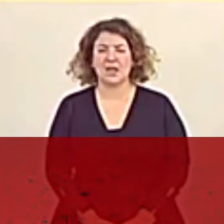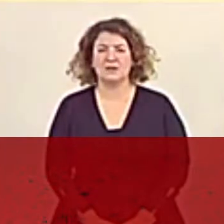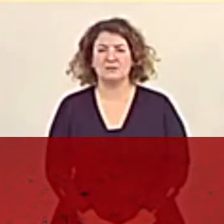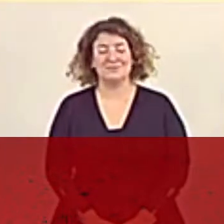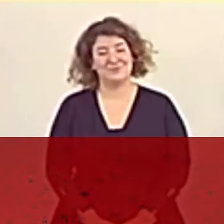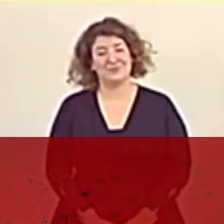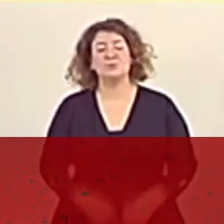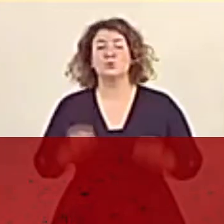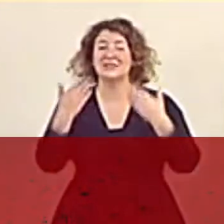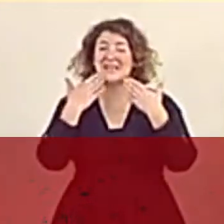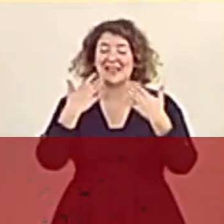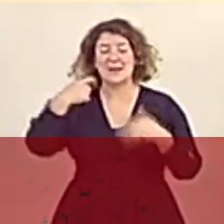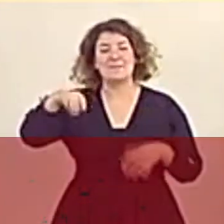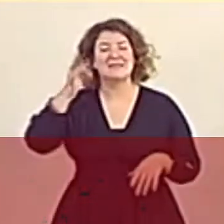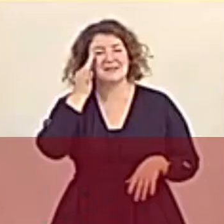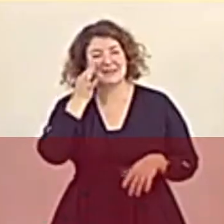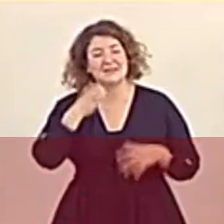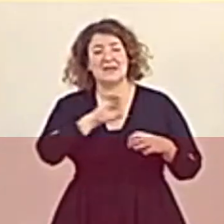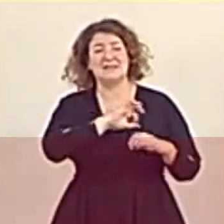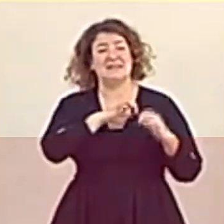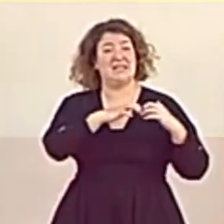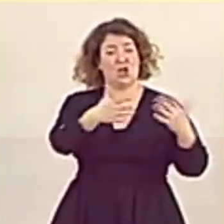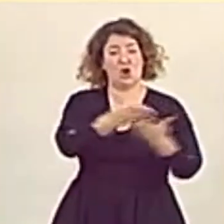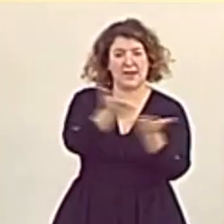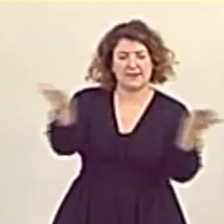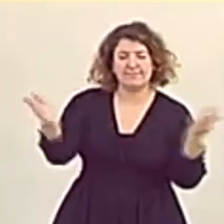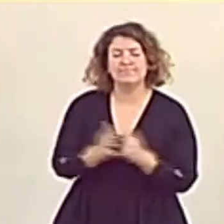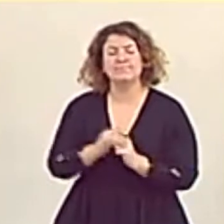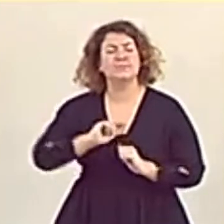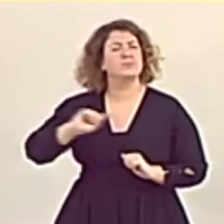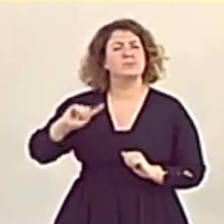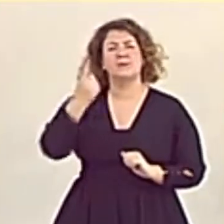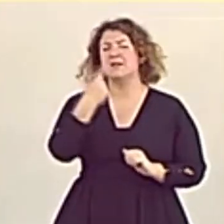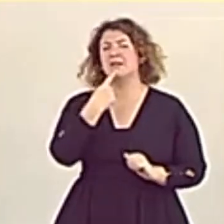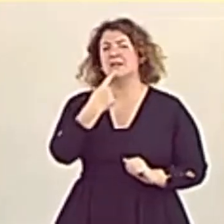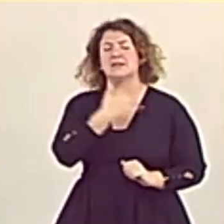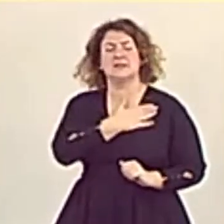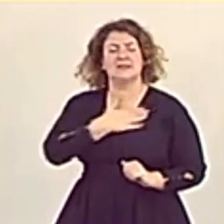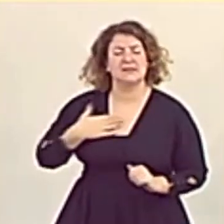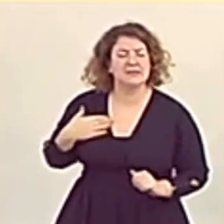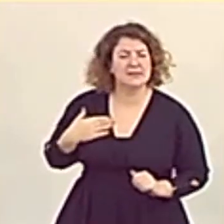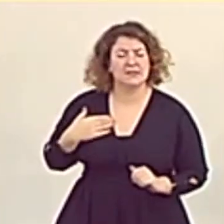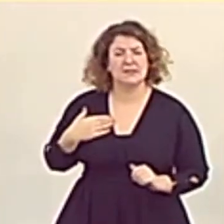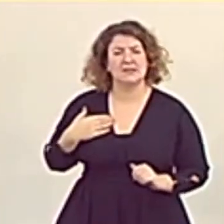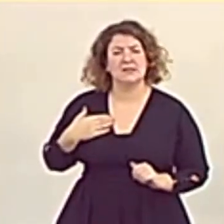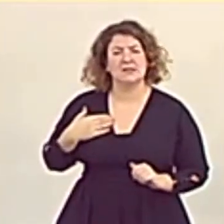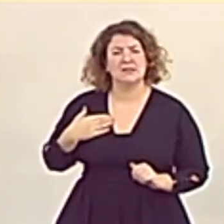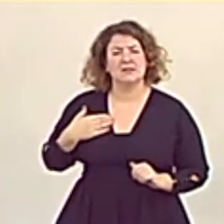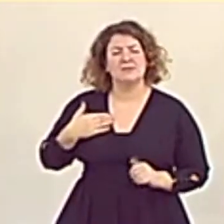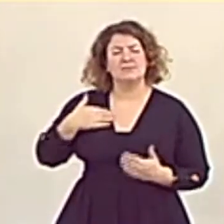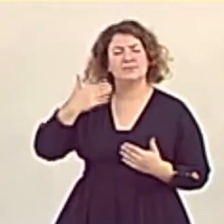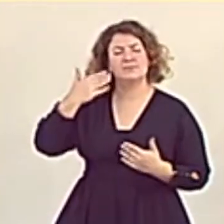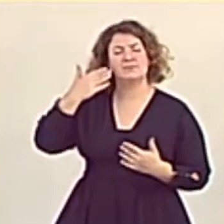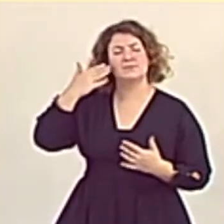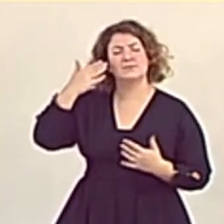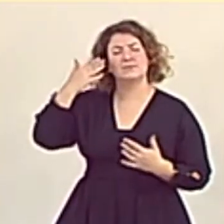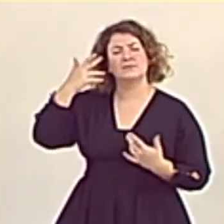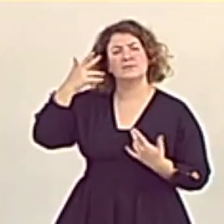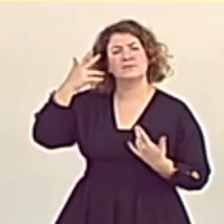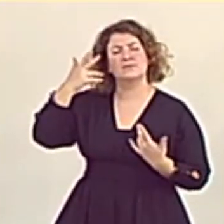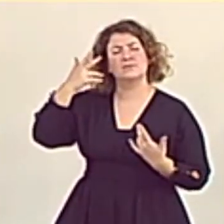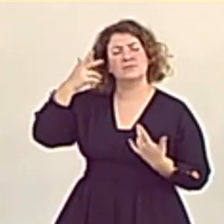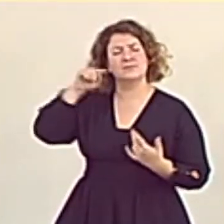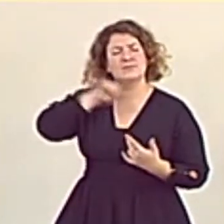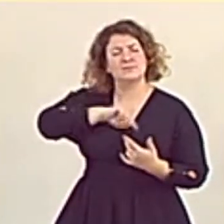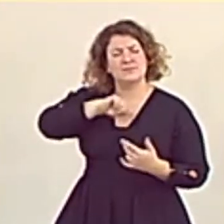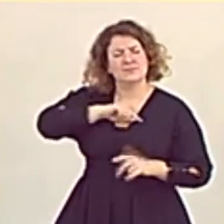Muchas gracias, presidenta. Señorías, quiero empezar mi intervención haciendo un sentido reconocimiento a